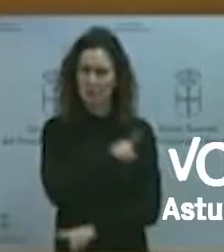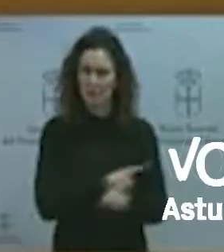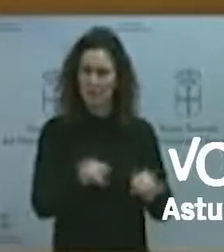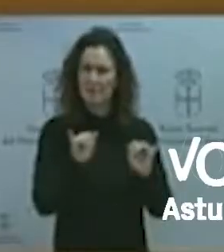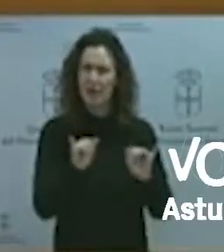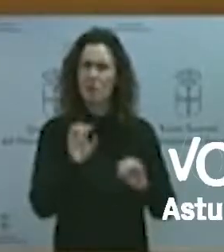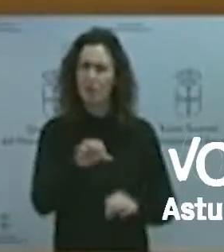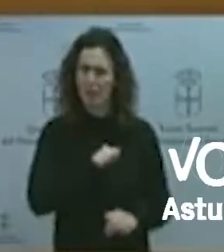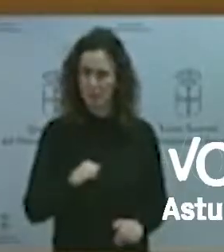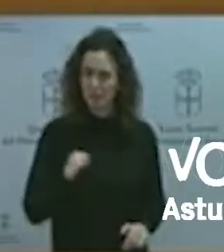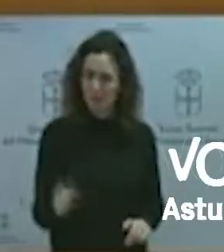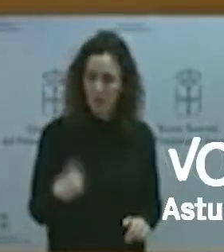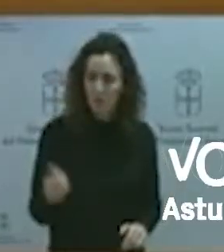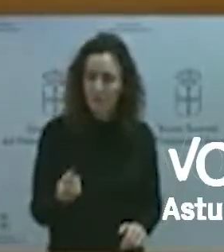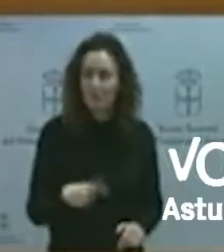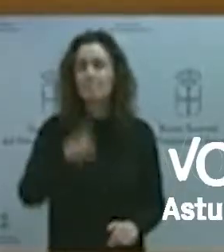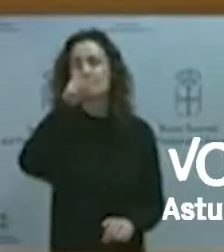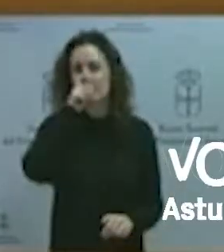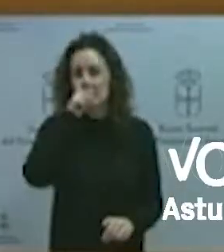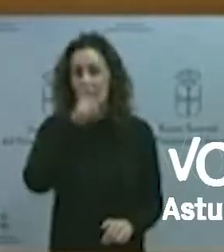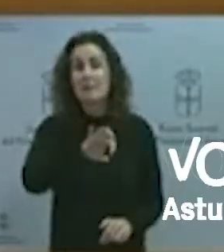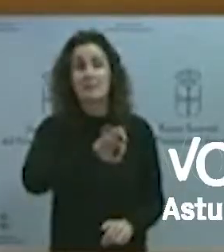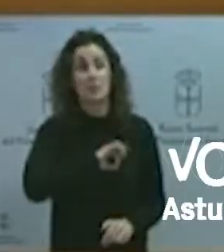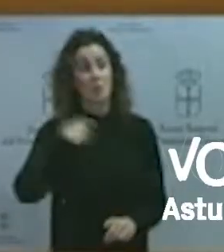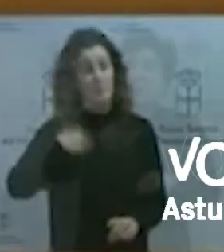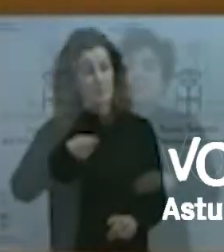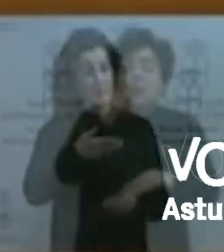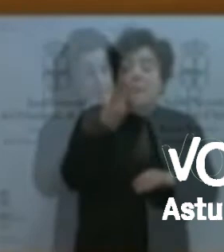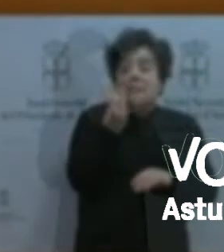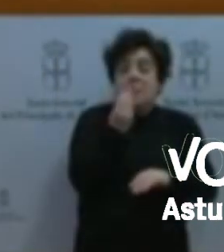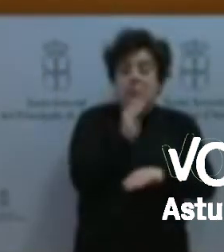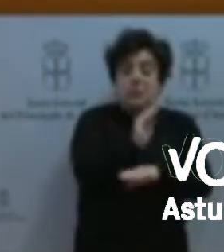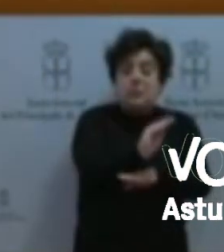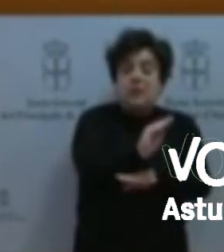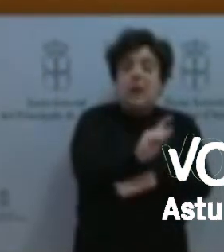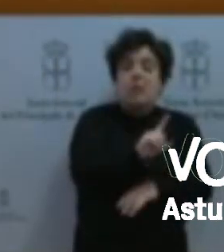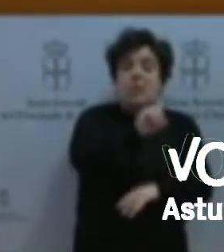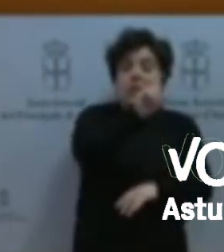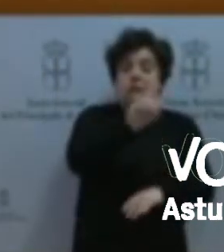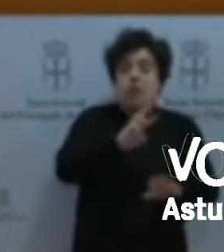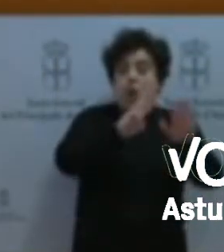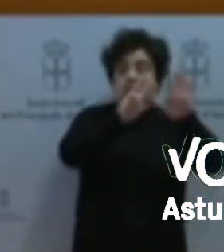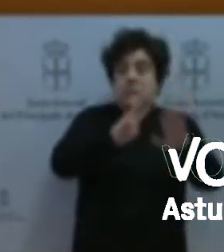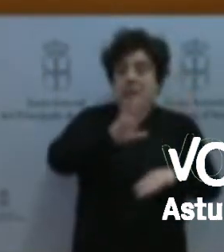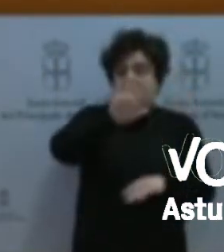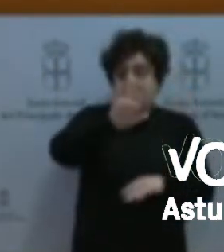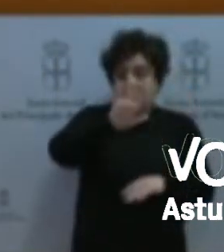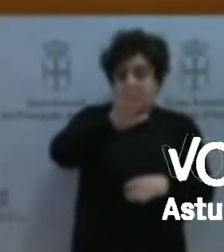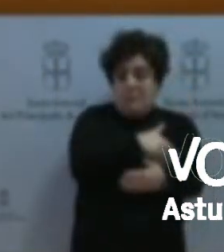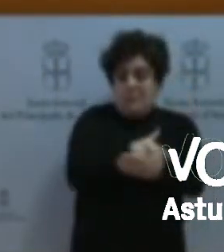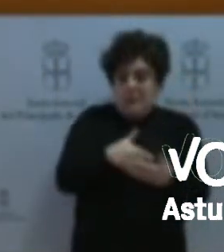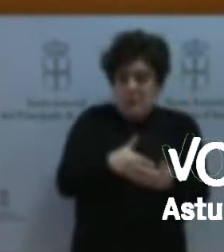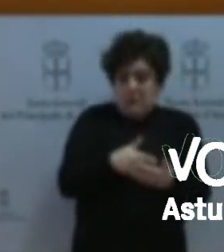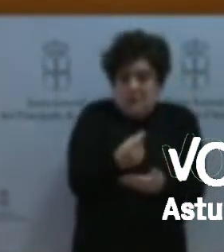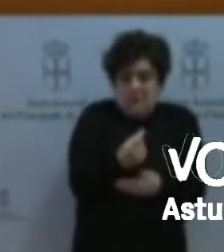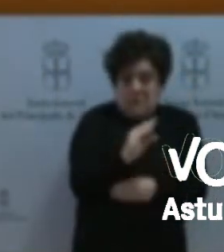Fue el señor Barbón, al que ahora estoy mirando y ya no está, es transparente. Podríamos seguir analizando sus palabras en su discurso.